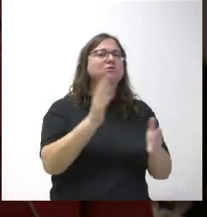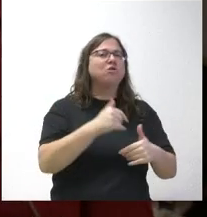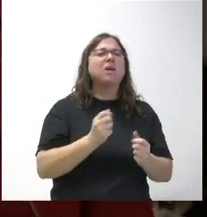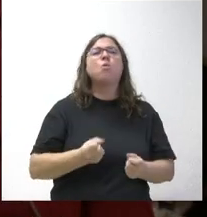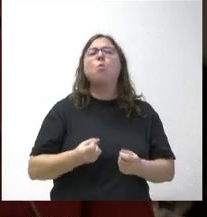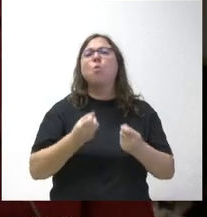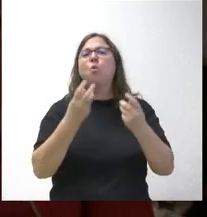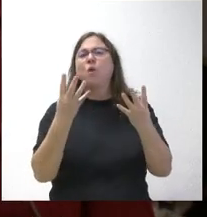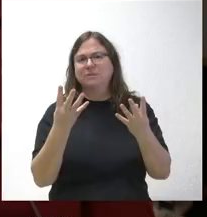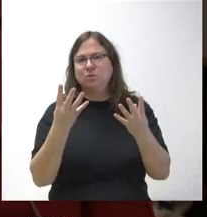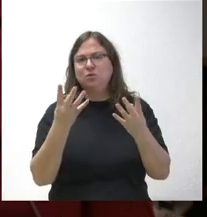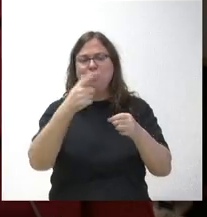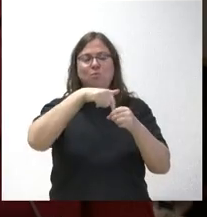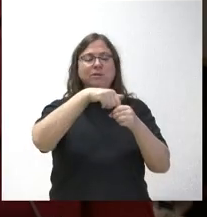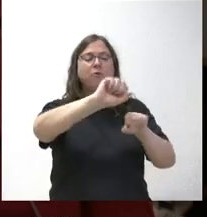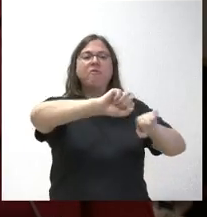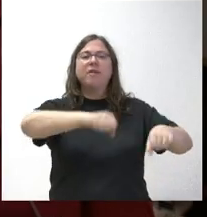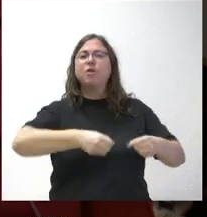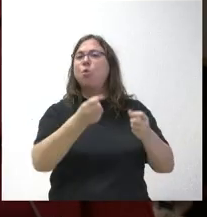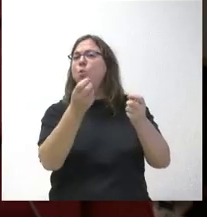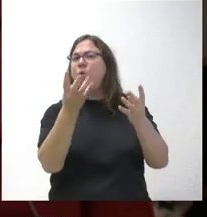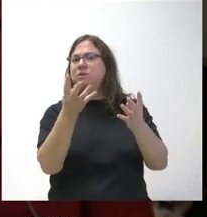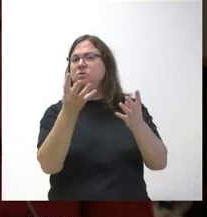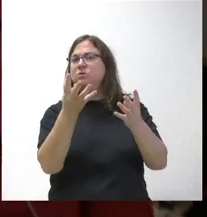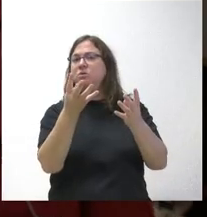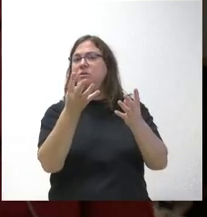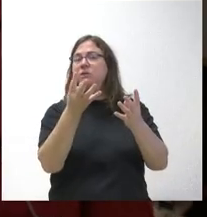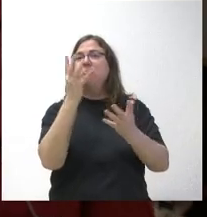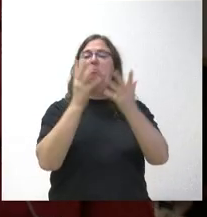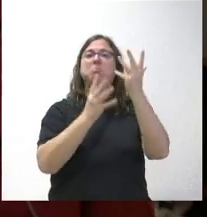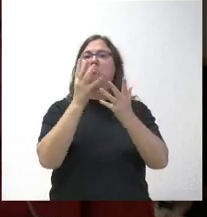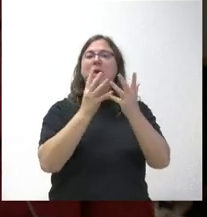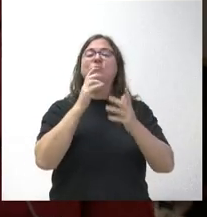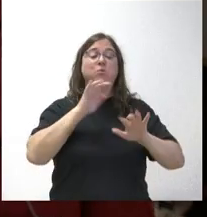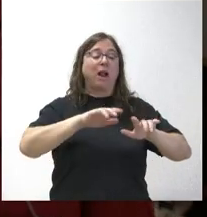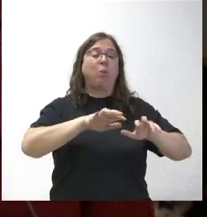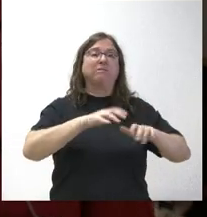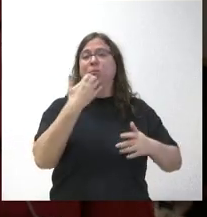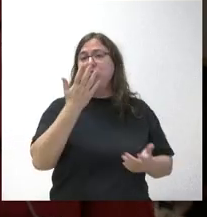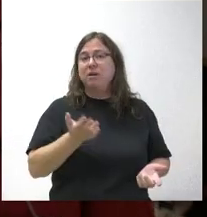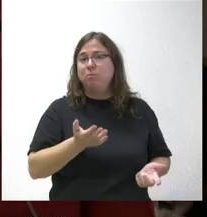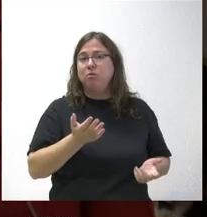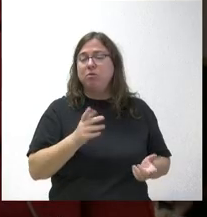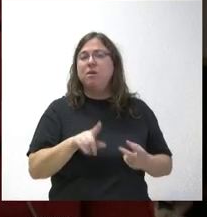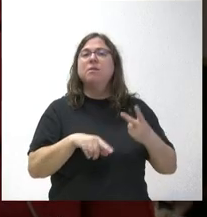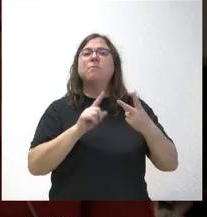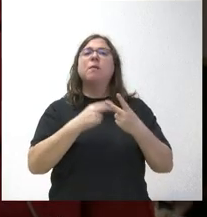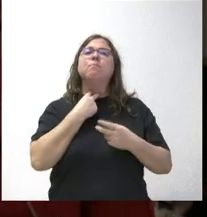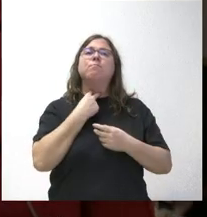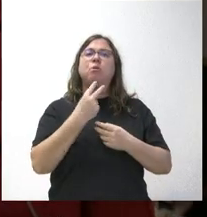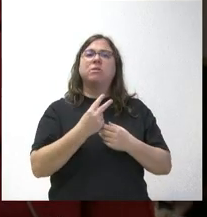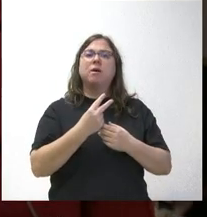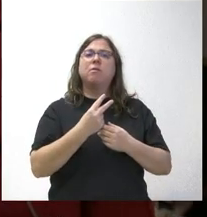de cuántos puestos están vacíos, por así decirlo, que no los calculistas, por ejemplo. Y luego, para el portavoz,